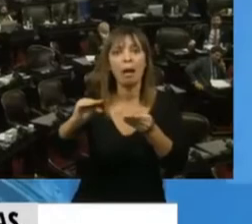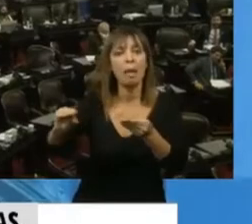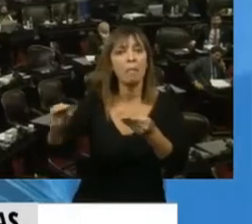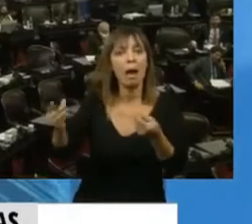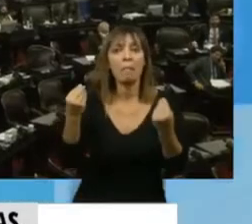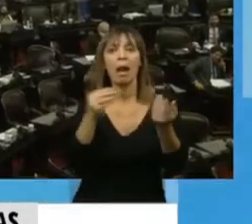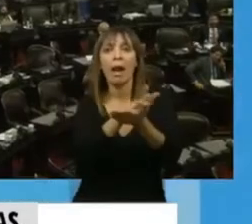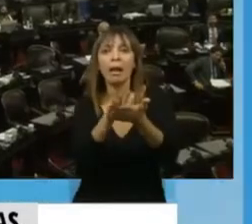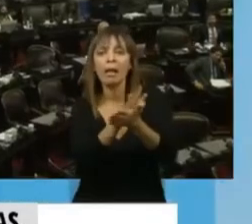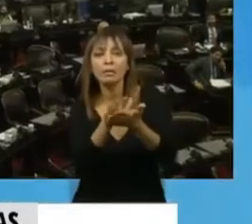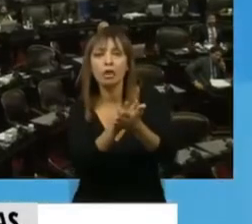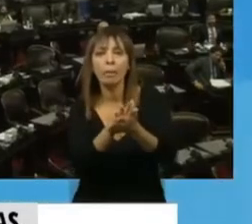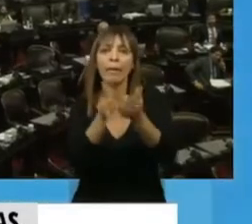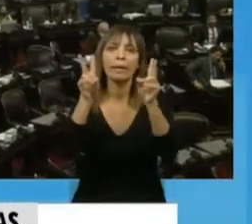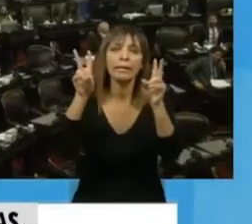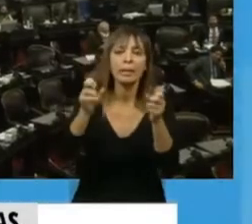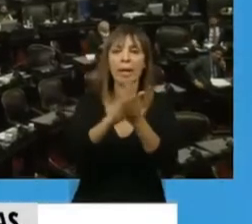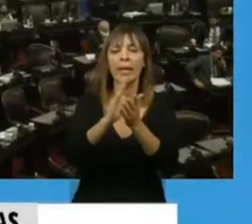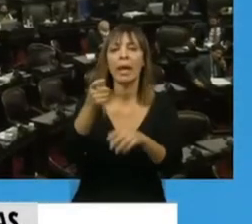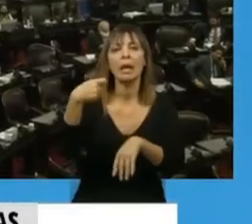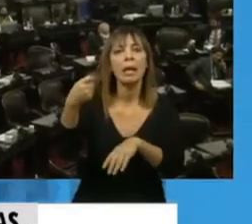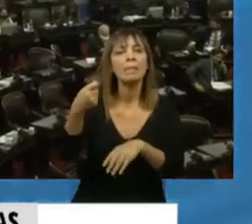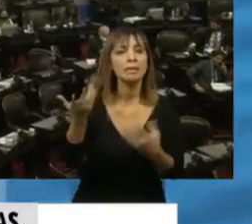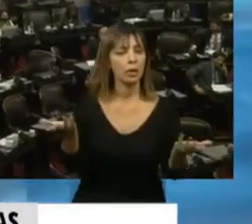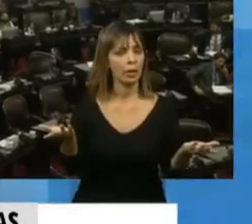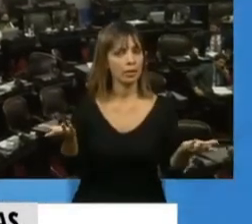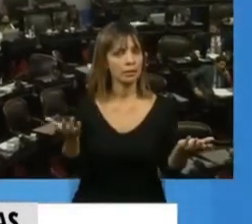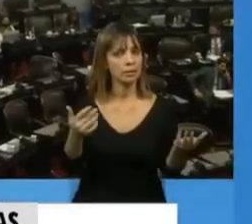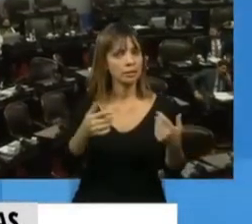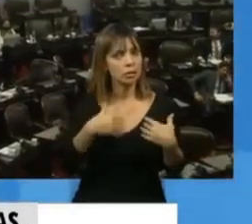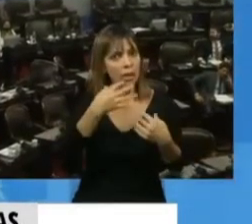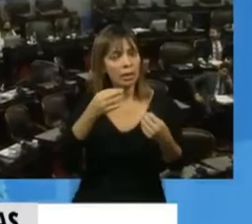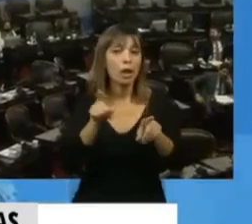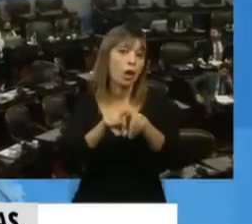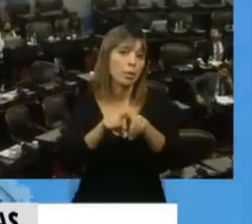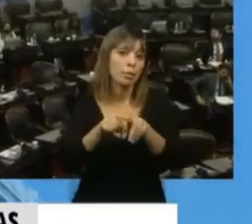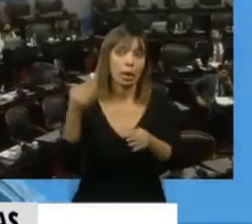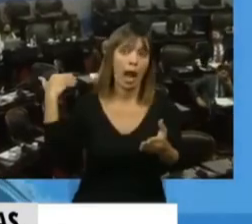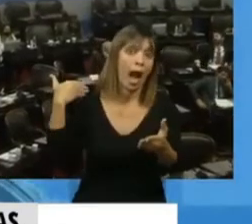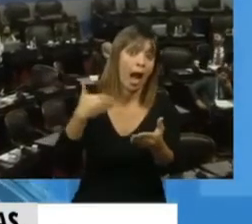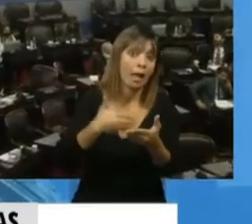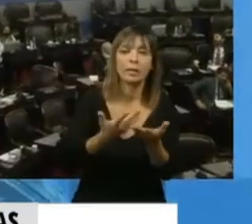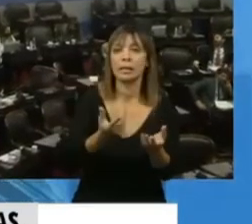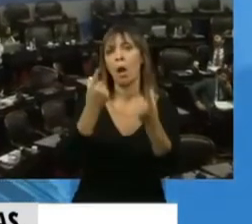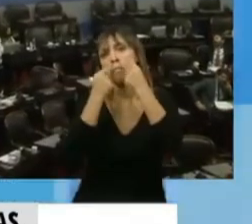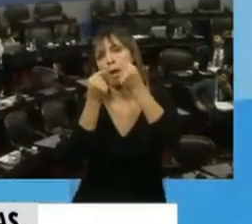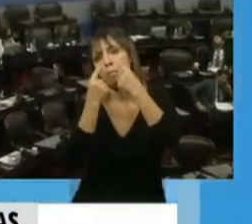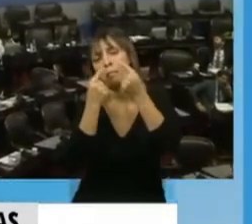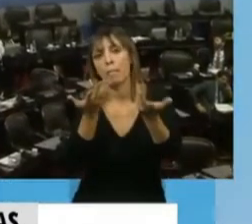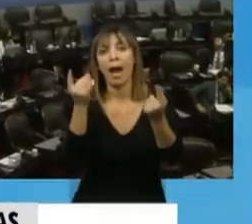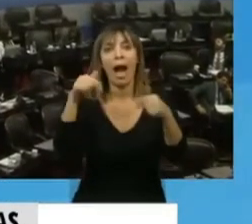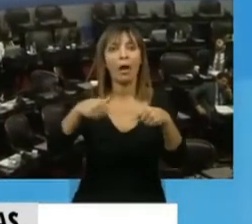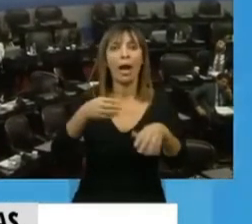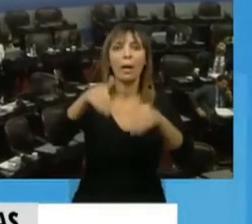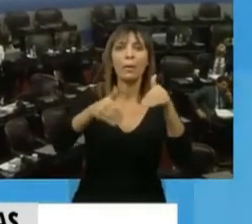resolver el tema de las pensiones graciables. Quiero decir que a los que venían haciendo un escandalete en el minuto anterior, ahora están